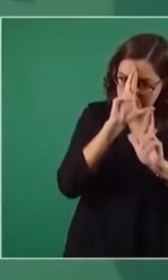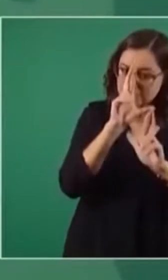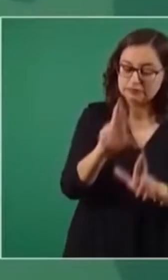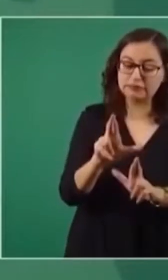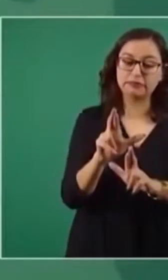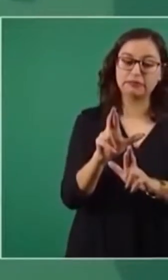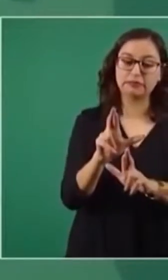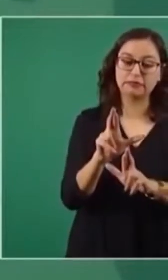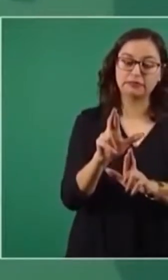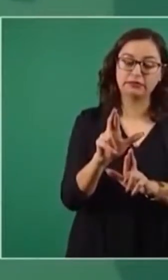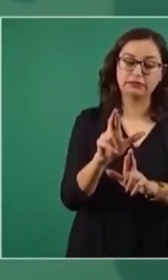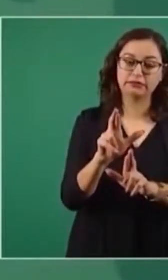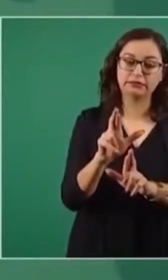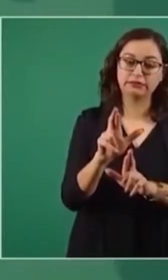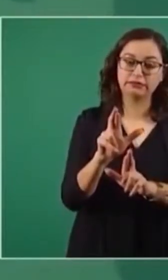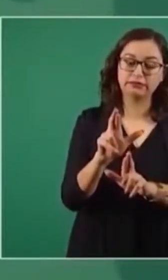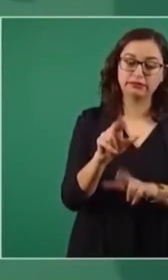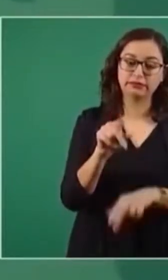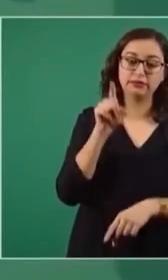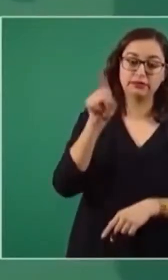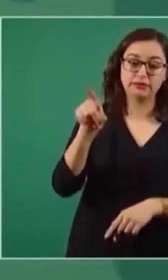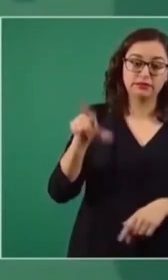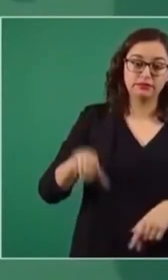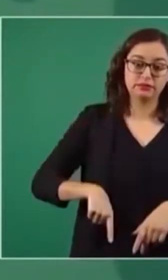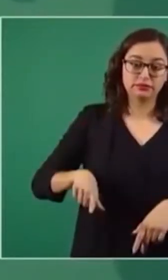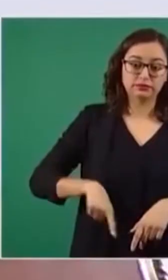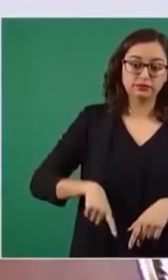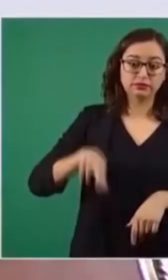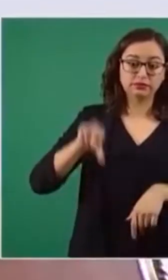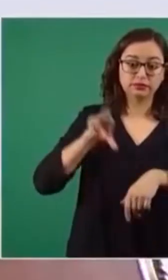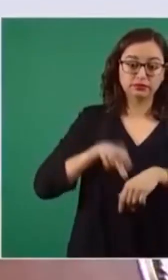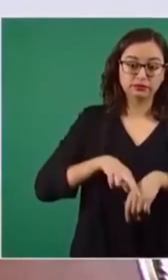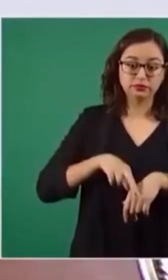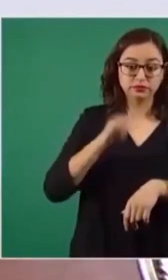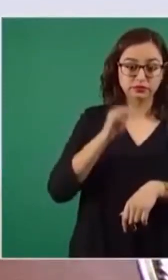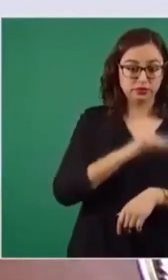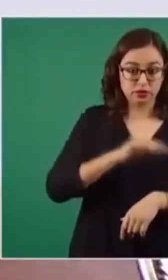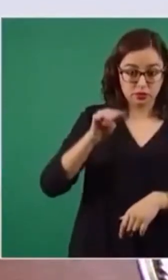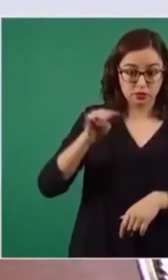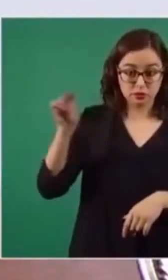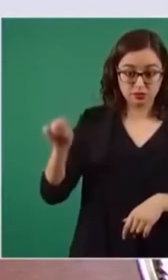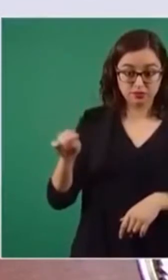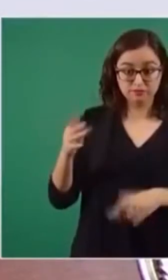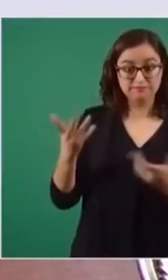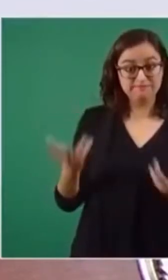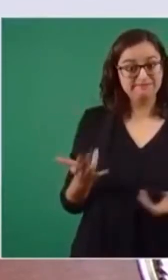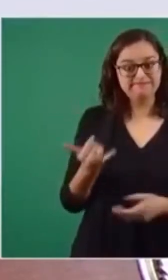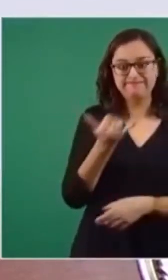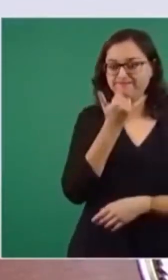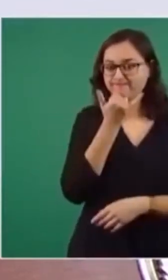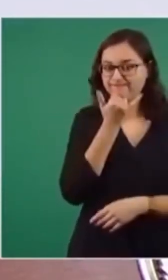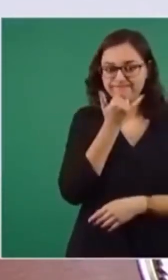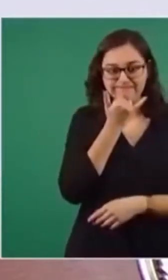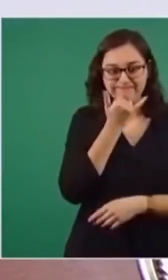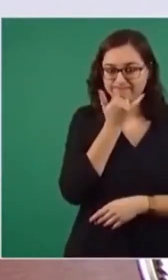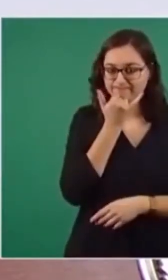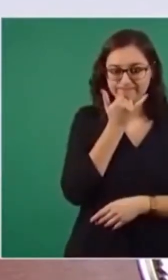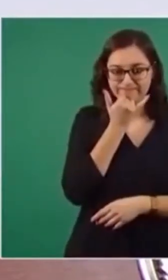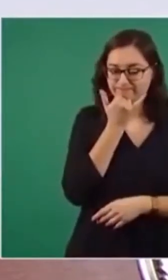al gobernador de Michoacán que no lo puedo recibir, porque